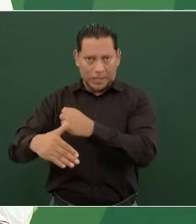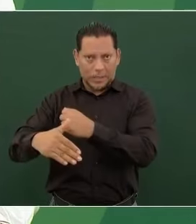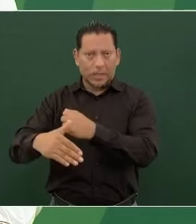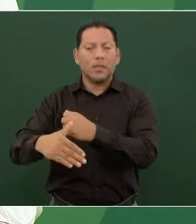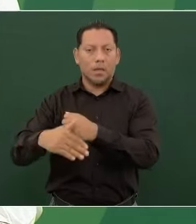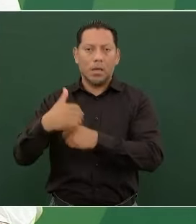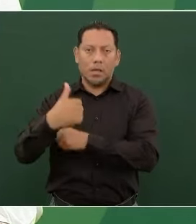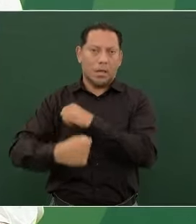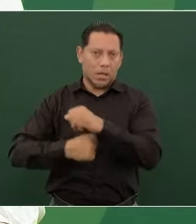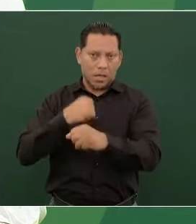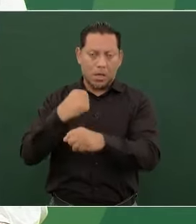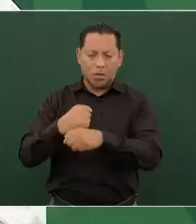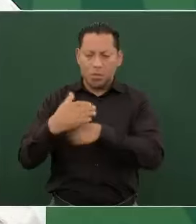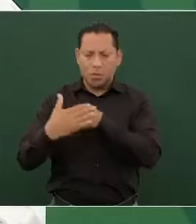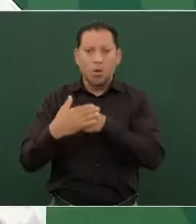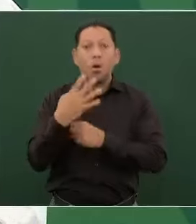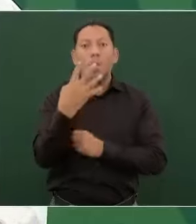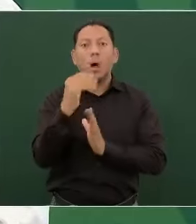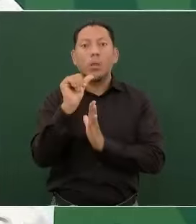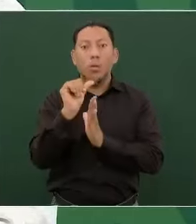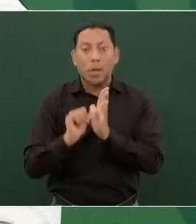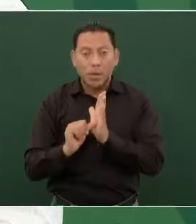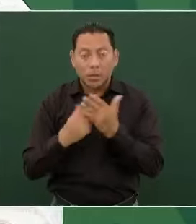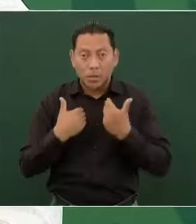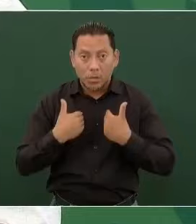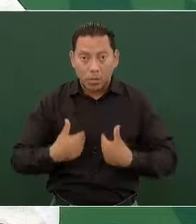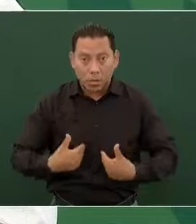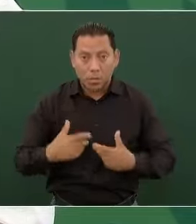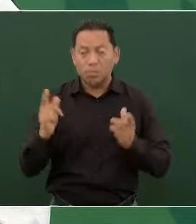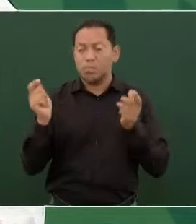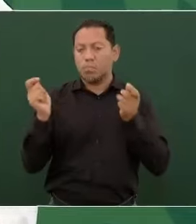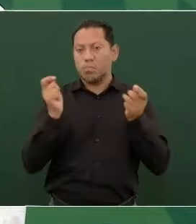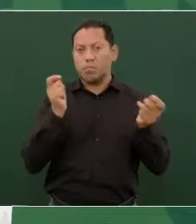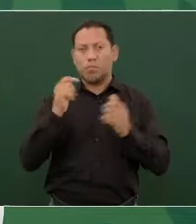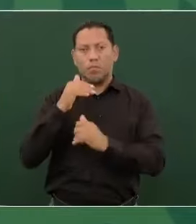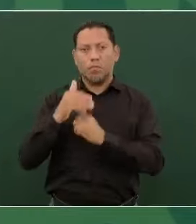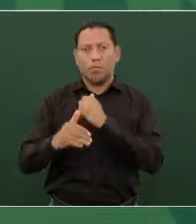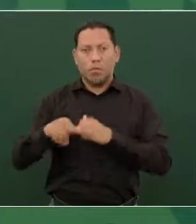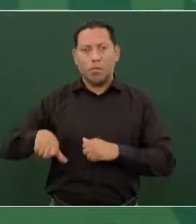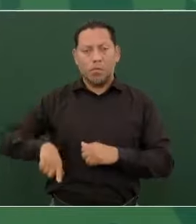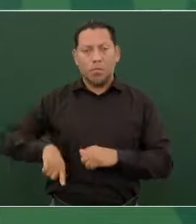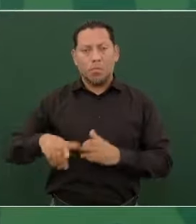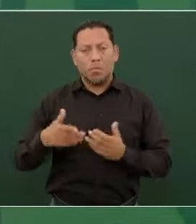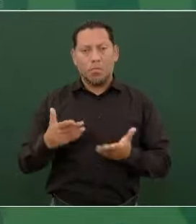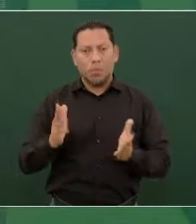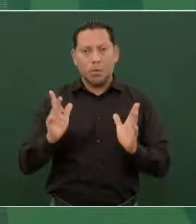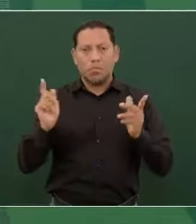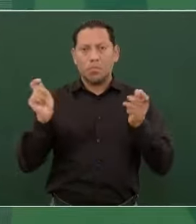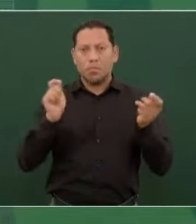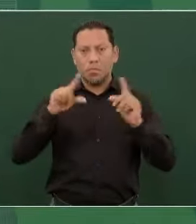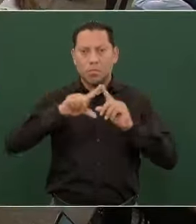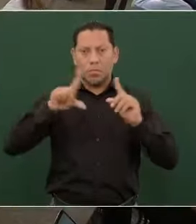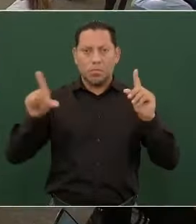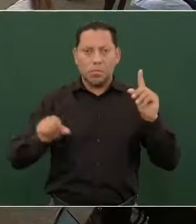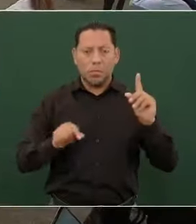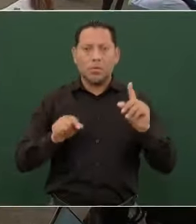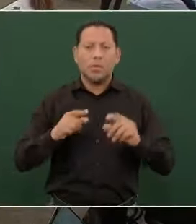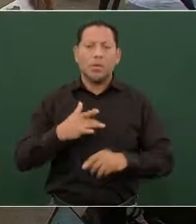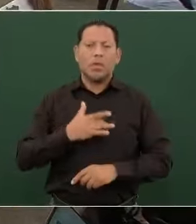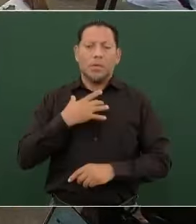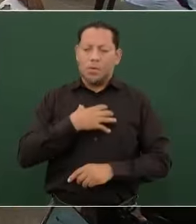ya concluyo en cuatro meses mi mandato, una de las